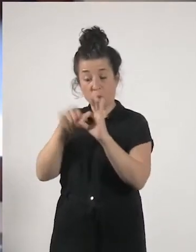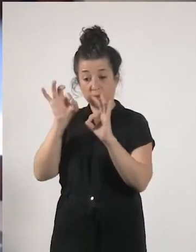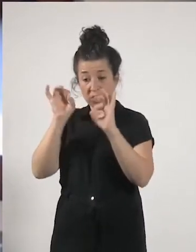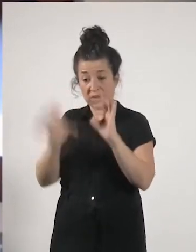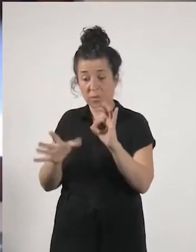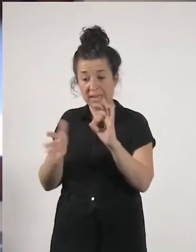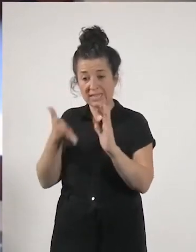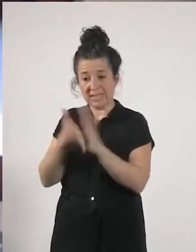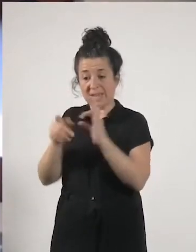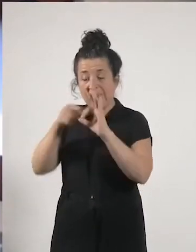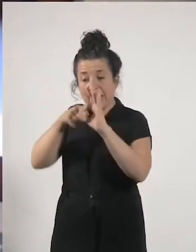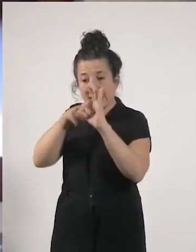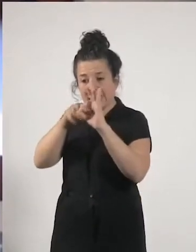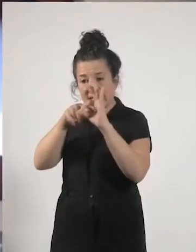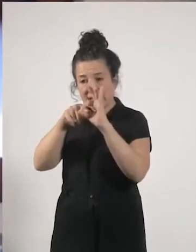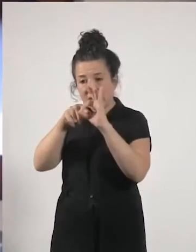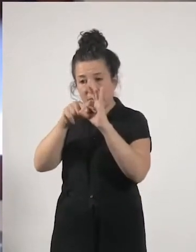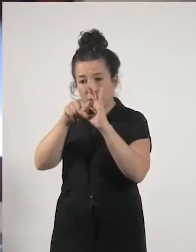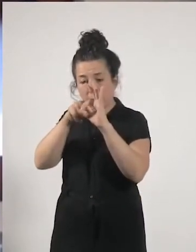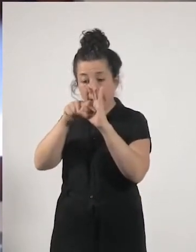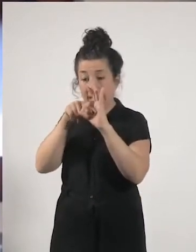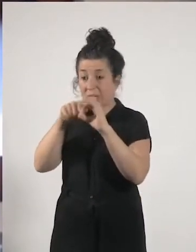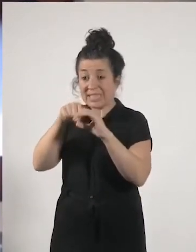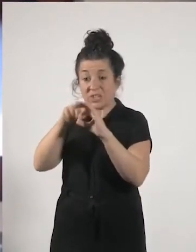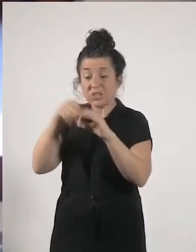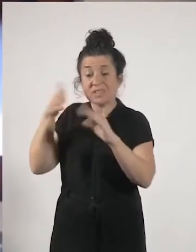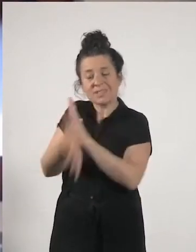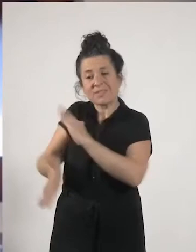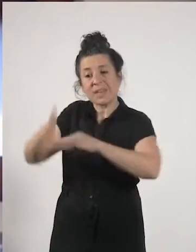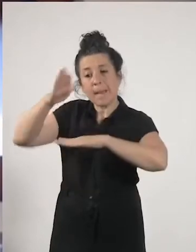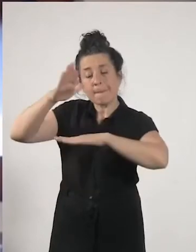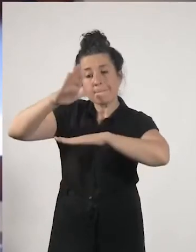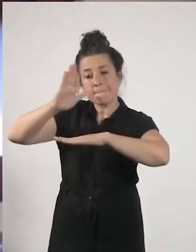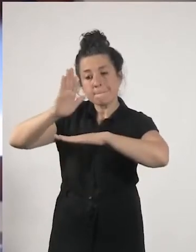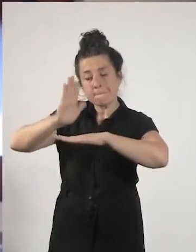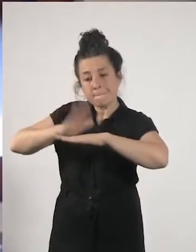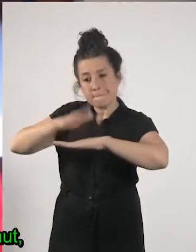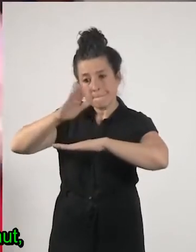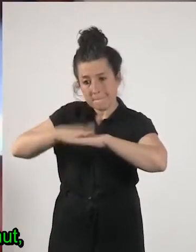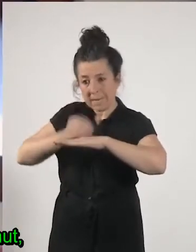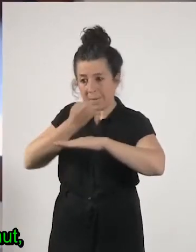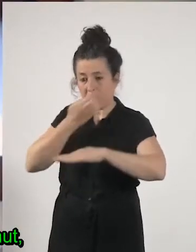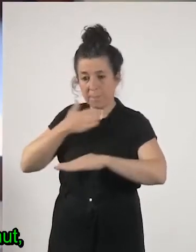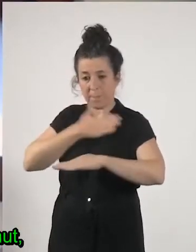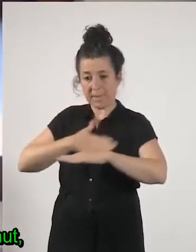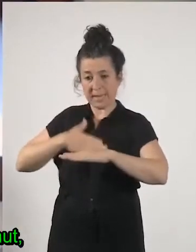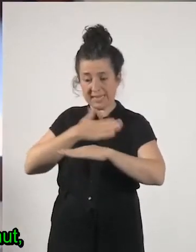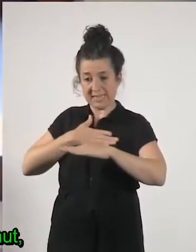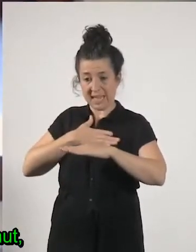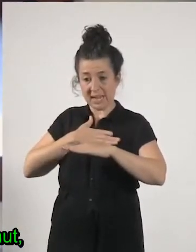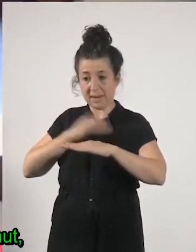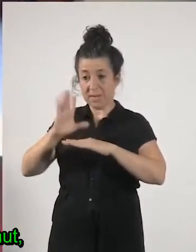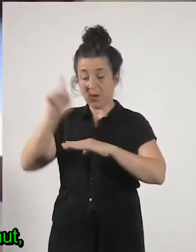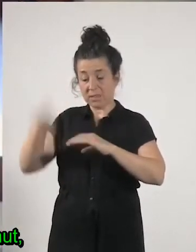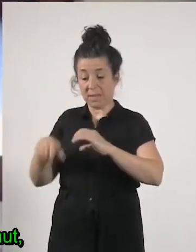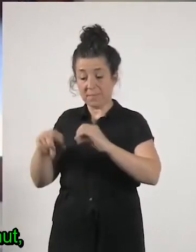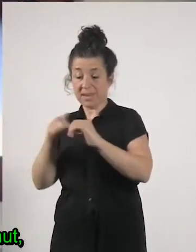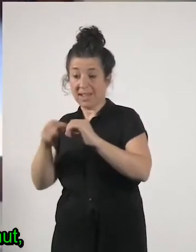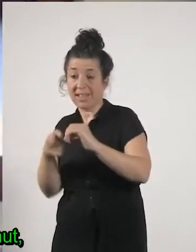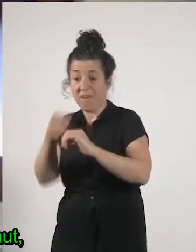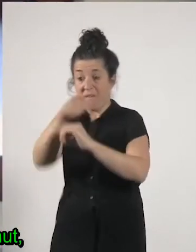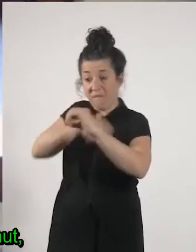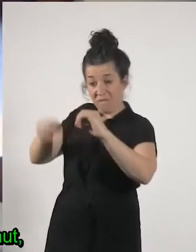se caiga por debajo de ese mínimo de bienestar y de dignidad asegurado y que nadie que no nos salgamos de